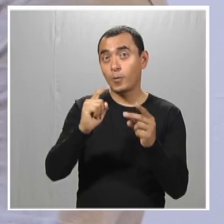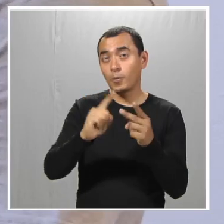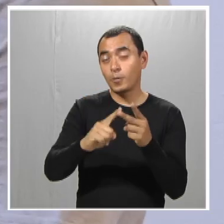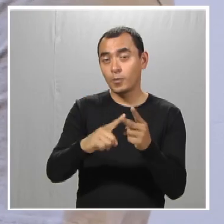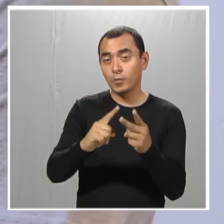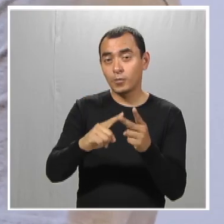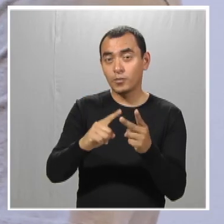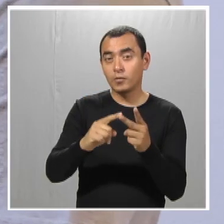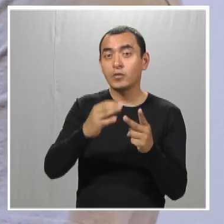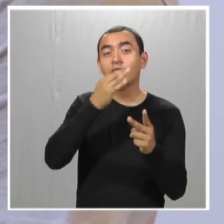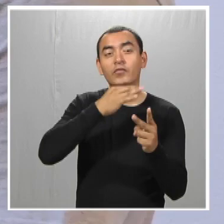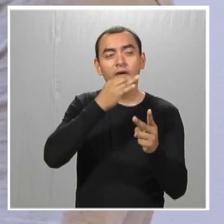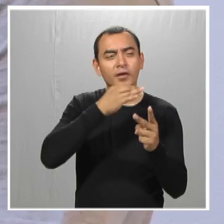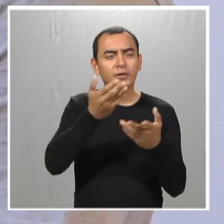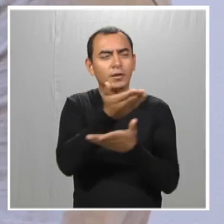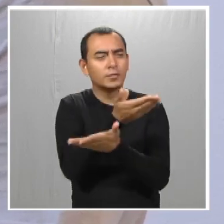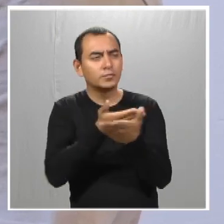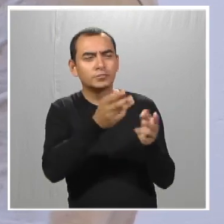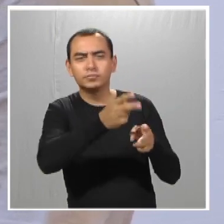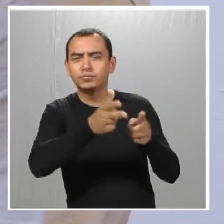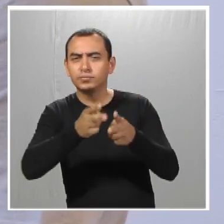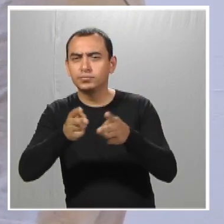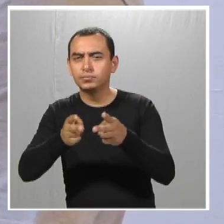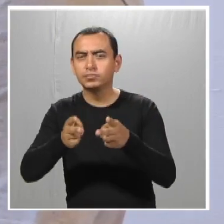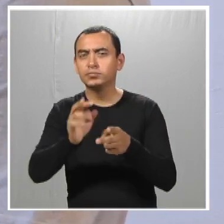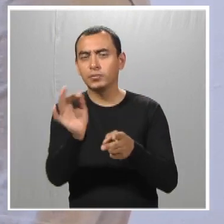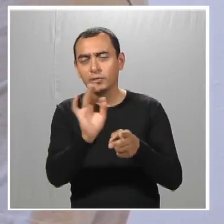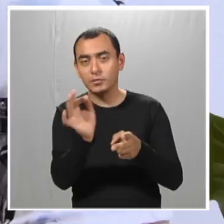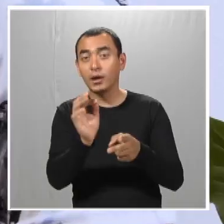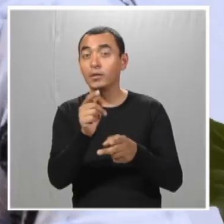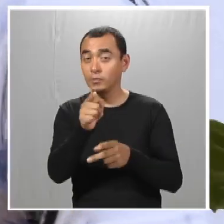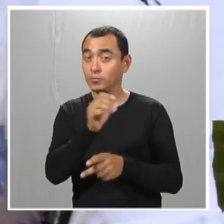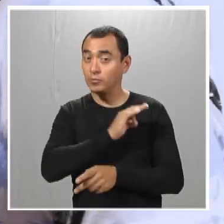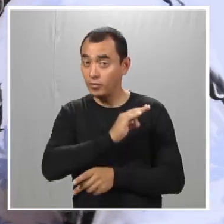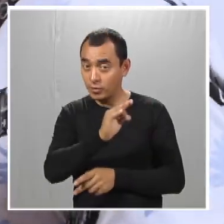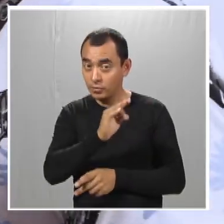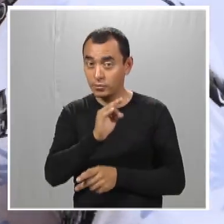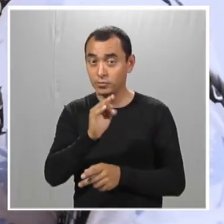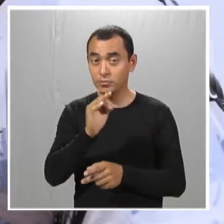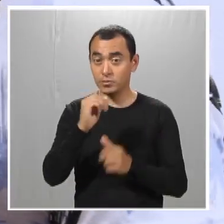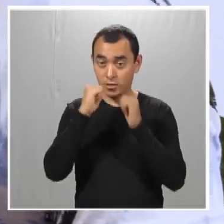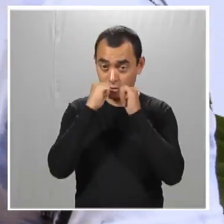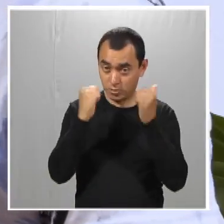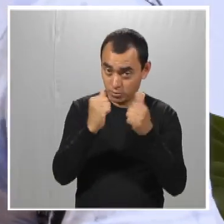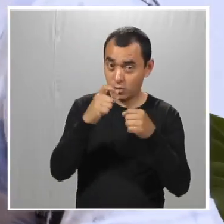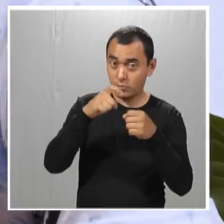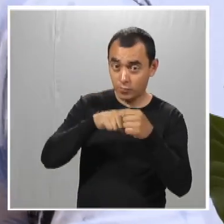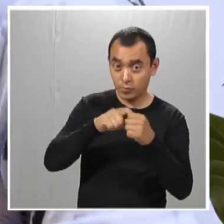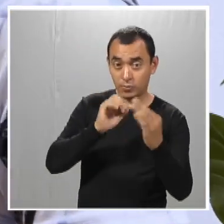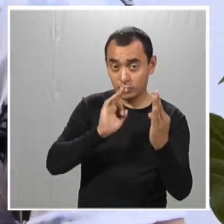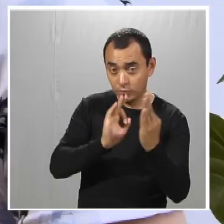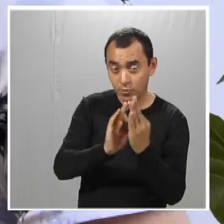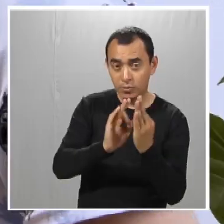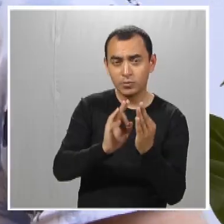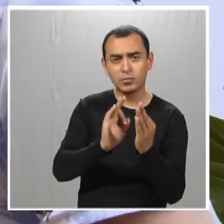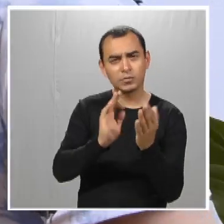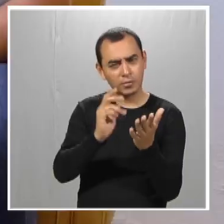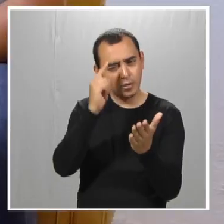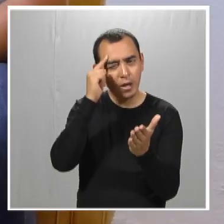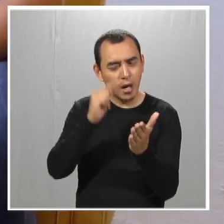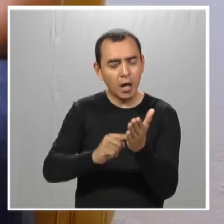Ir de viaje o también pasar la fiesta con los demás. Si en algún momento tienen la oportunidad de acercarse a Best Buddies,